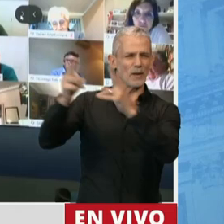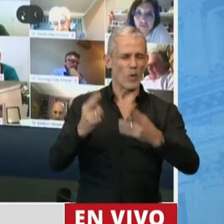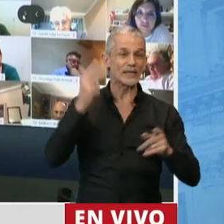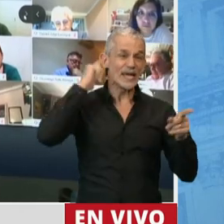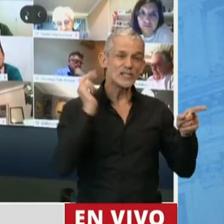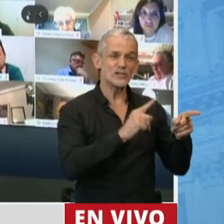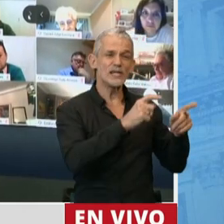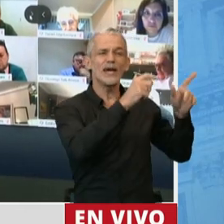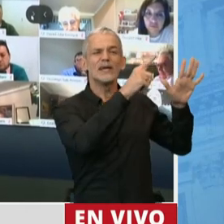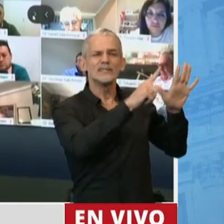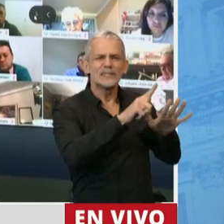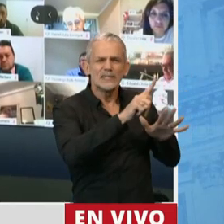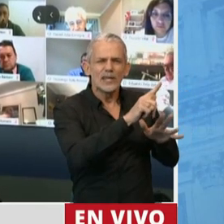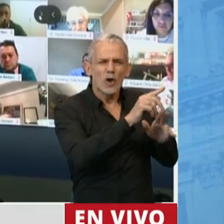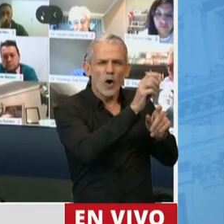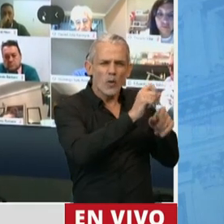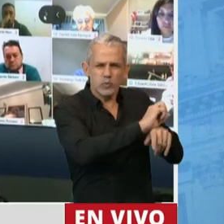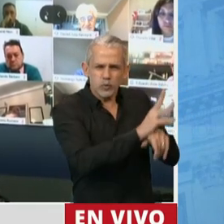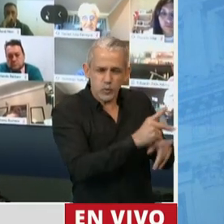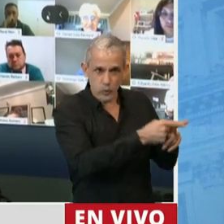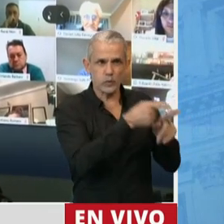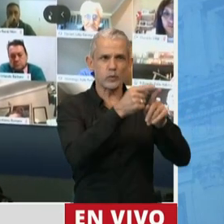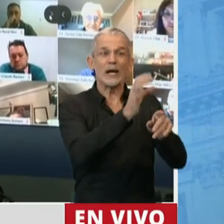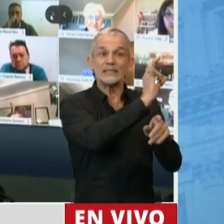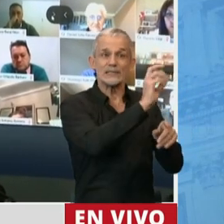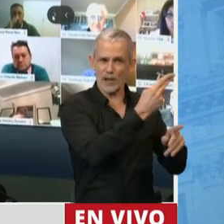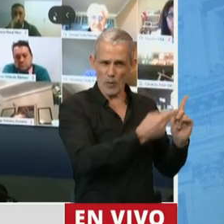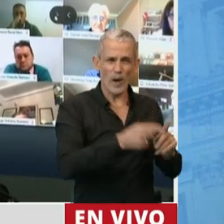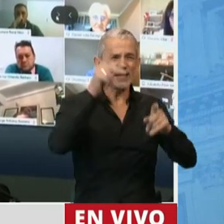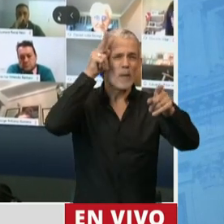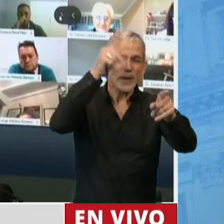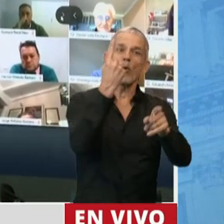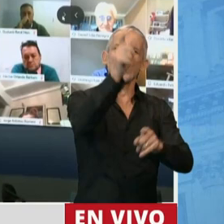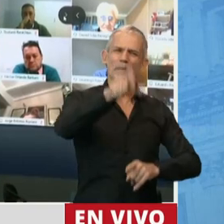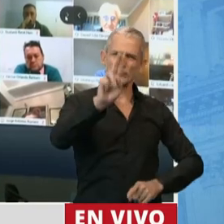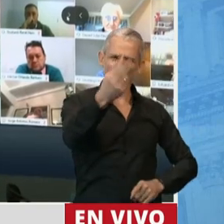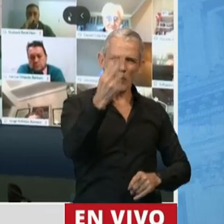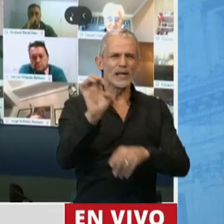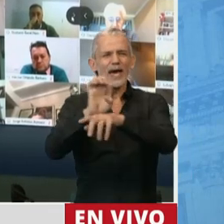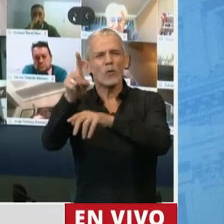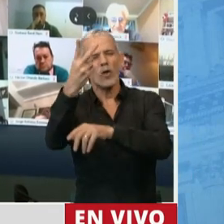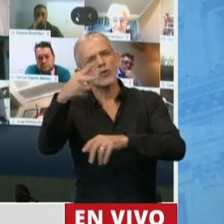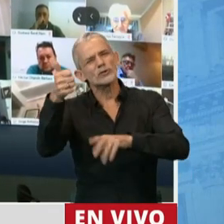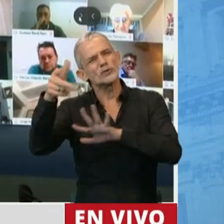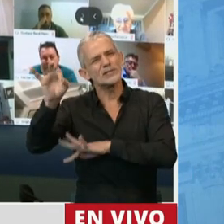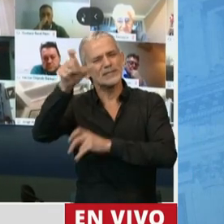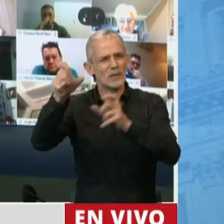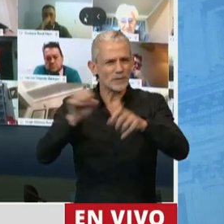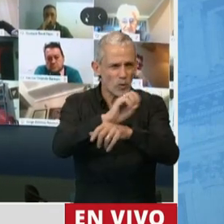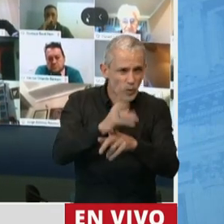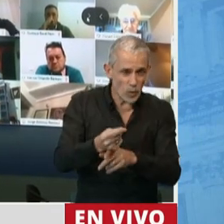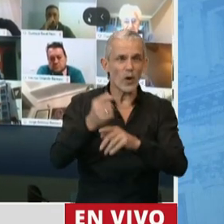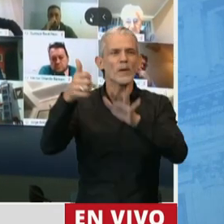Chile 401 casos, 0 muertes, Perú 263 casos, 1 muerte, Ecuador 260 casos, 3